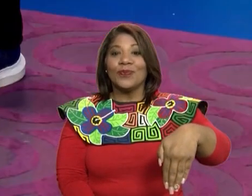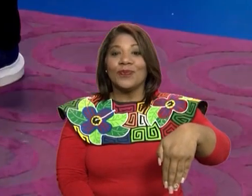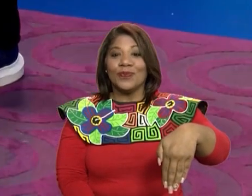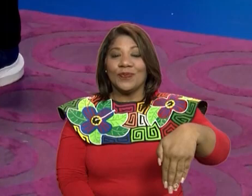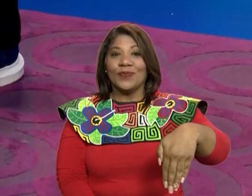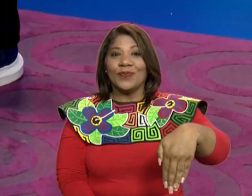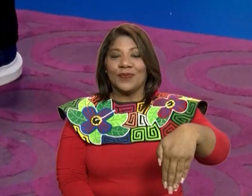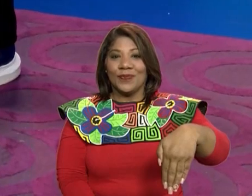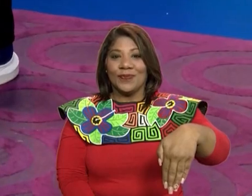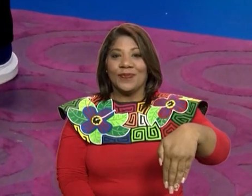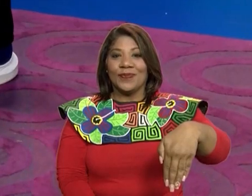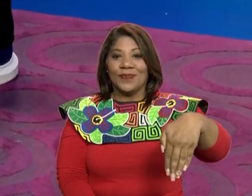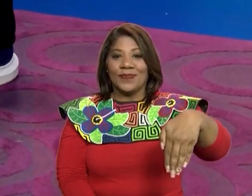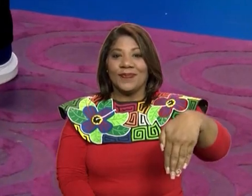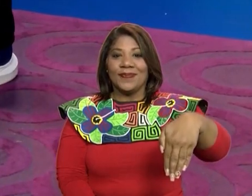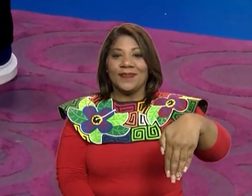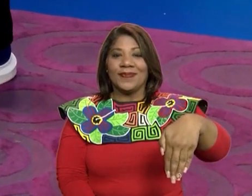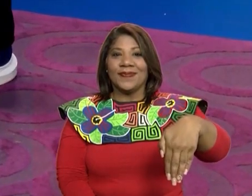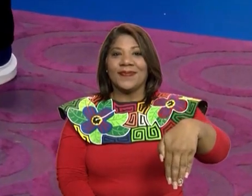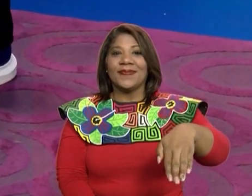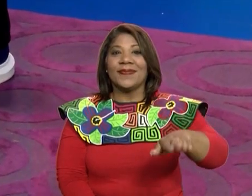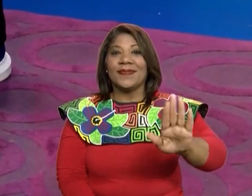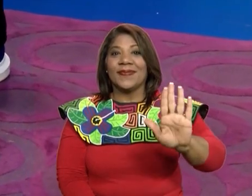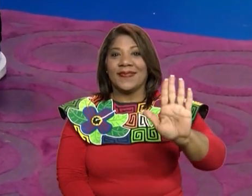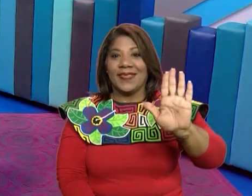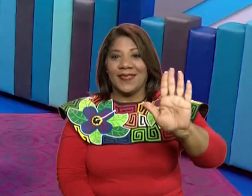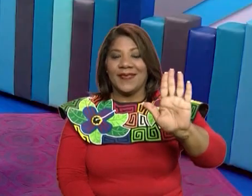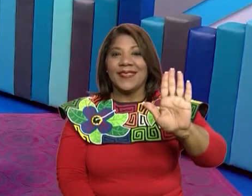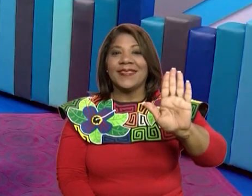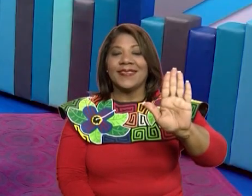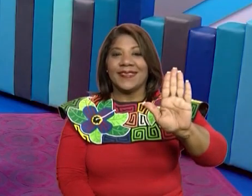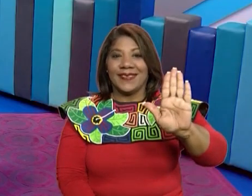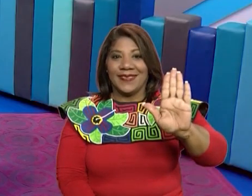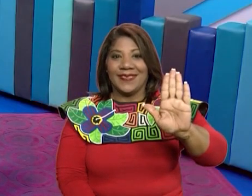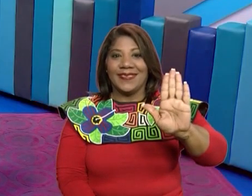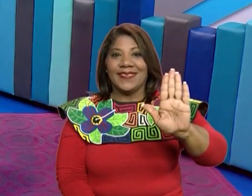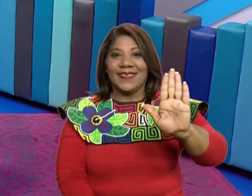y ahora vamos hacia arriba.